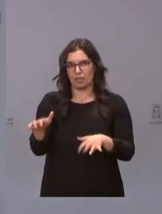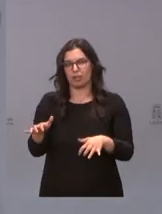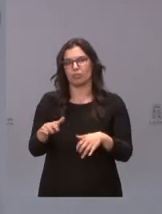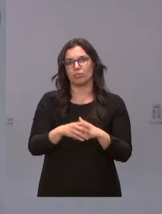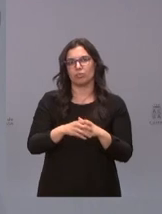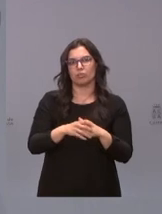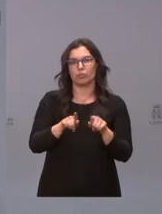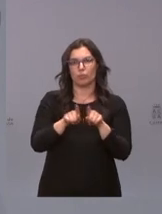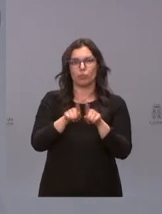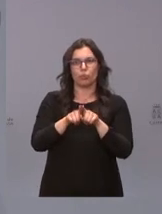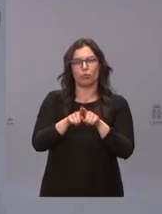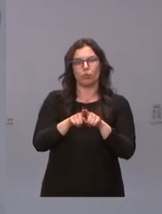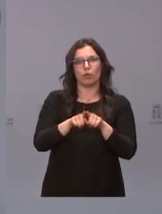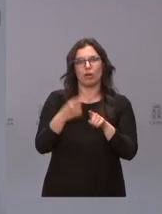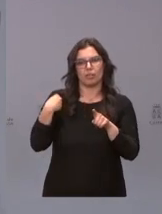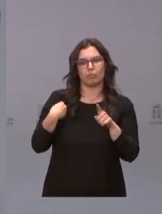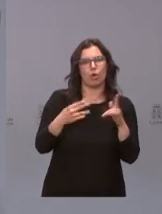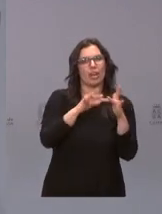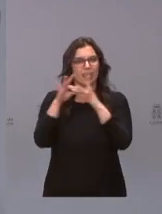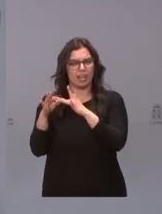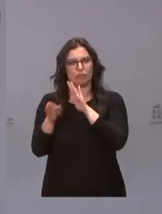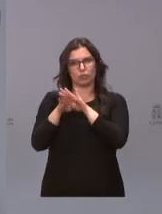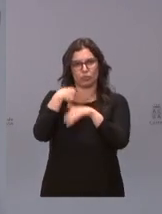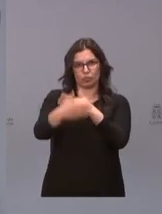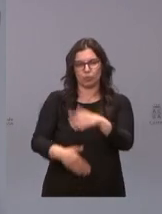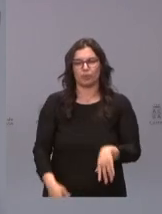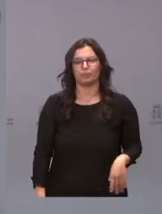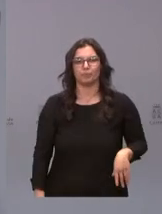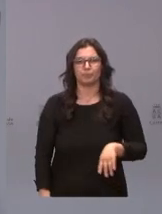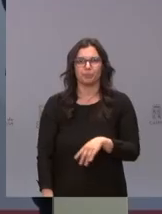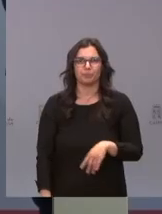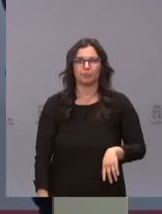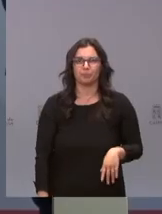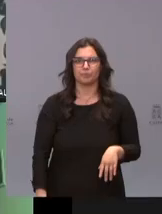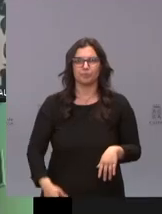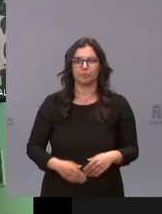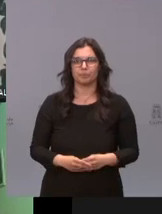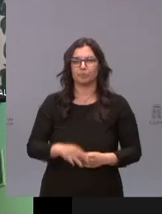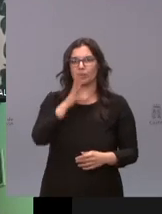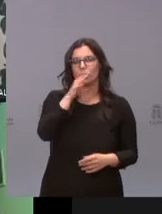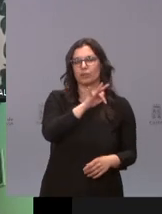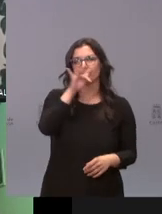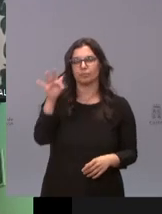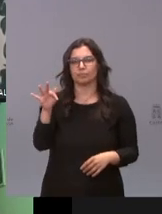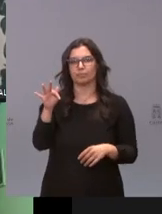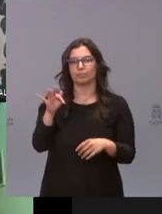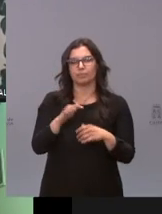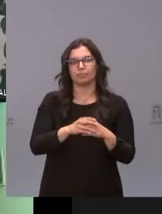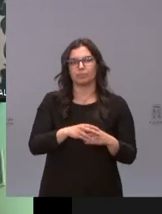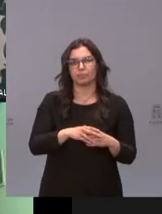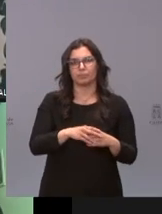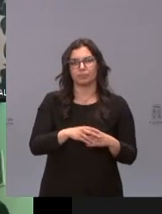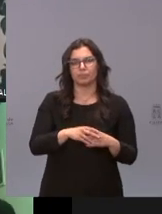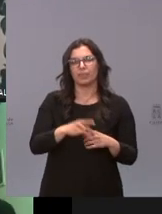en esa línea de la vanguardia mundial en la lucha contra el cáncer Es el turno ahora de César García